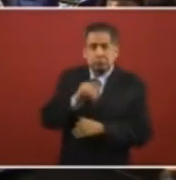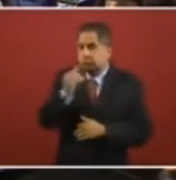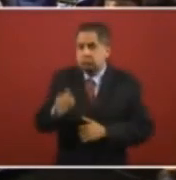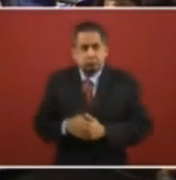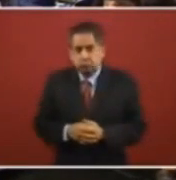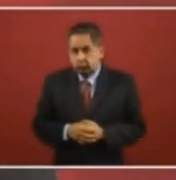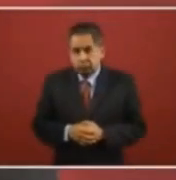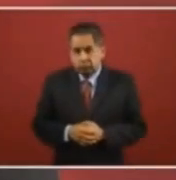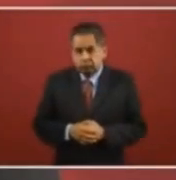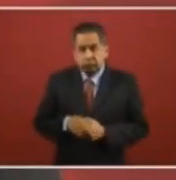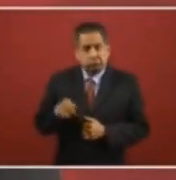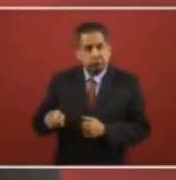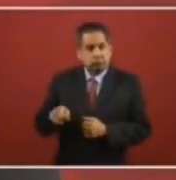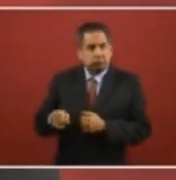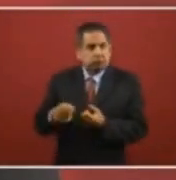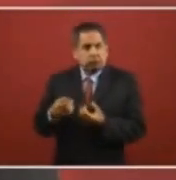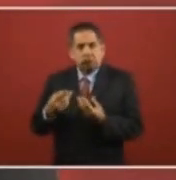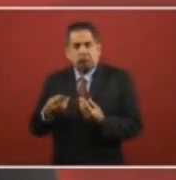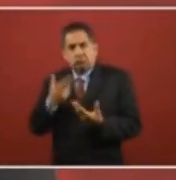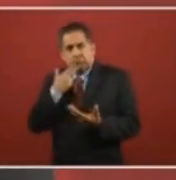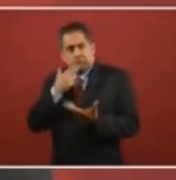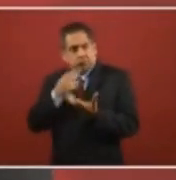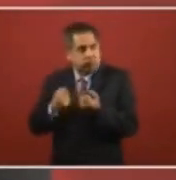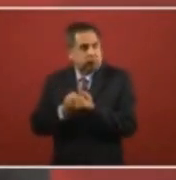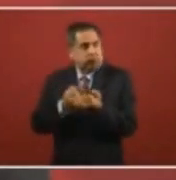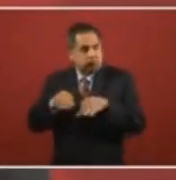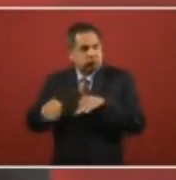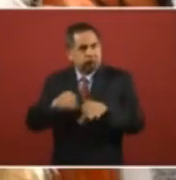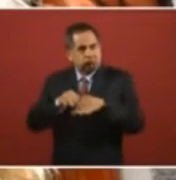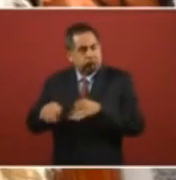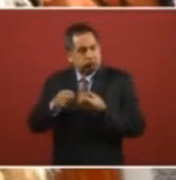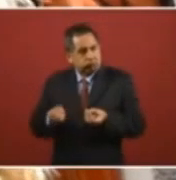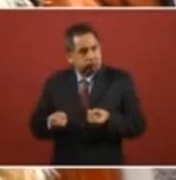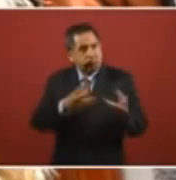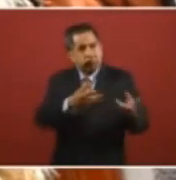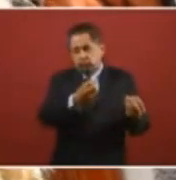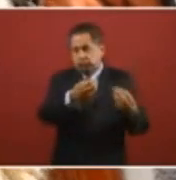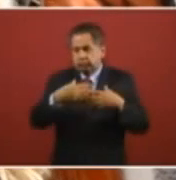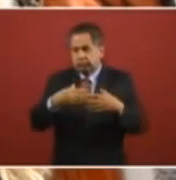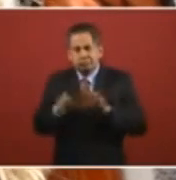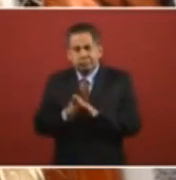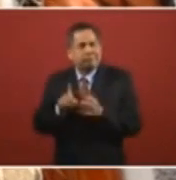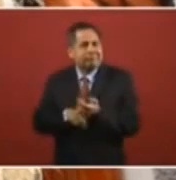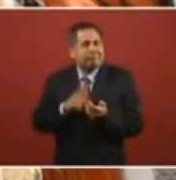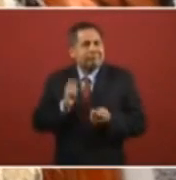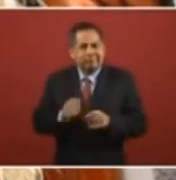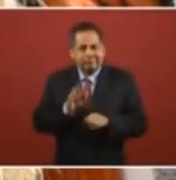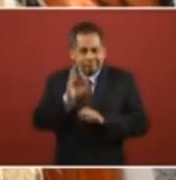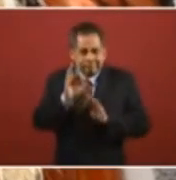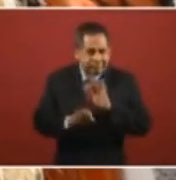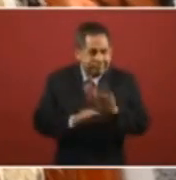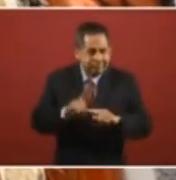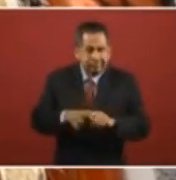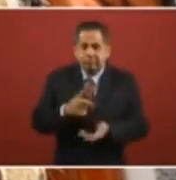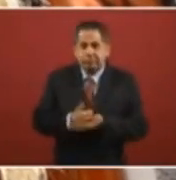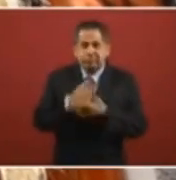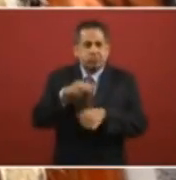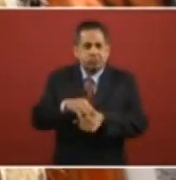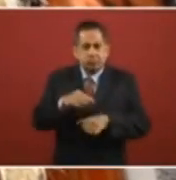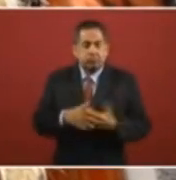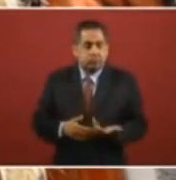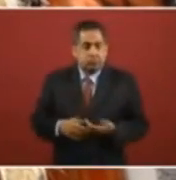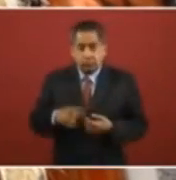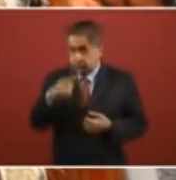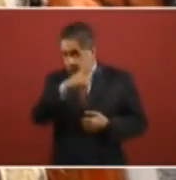palanca de desarrollo para el país desde el extranjero. ¿Qué están haciendo allá, además de que se enfrentan, de que los